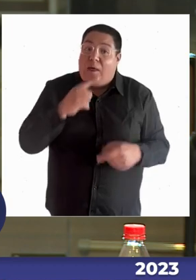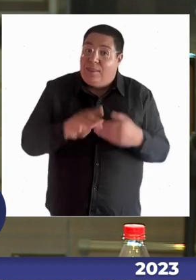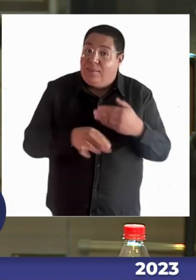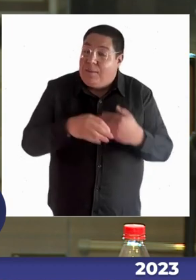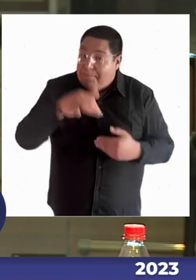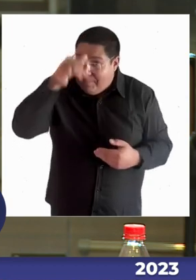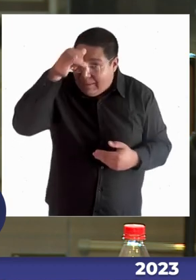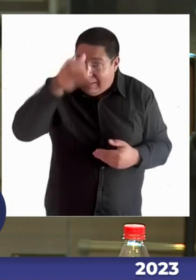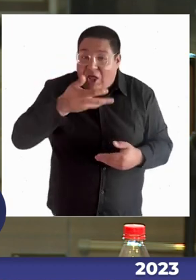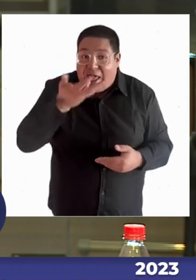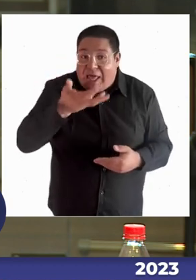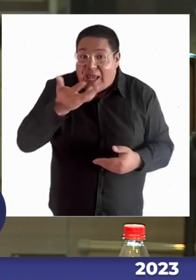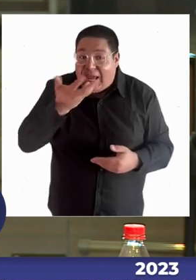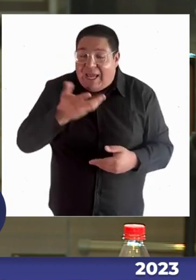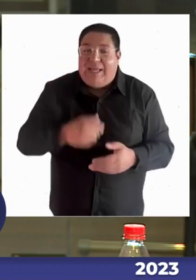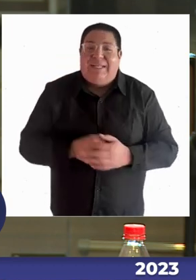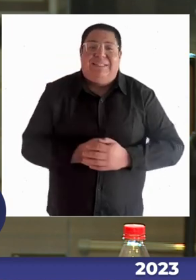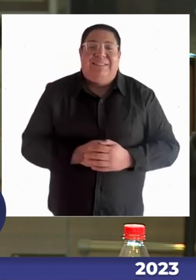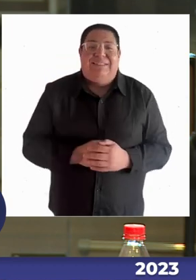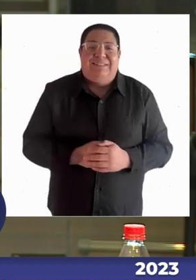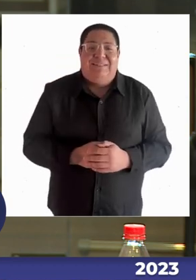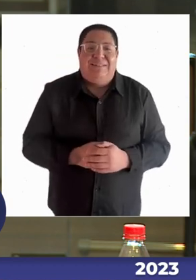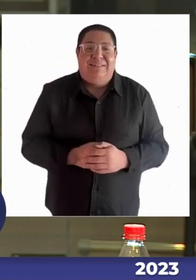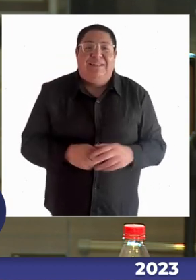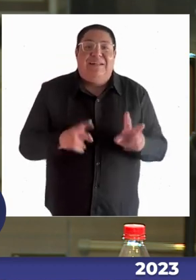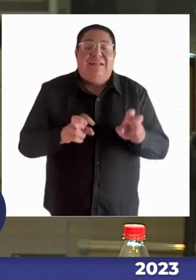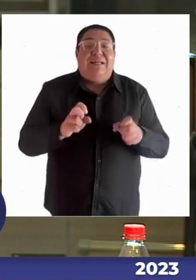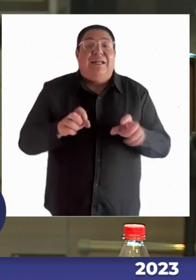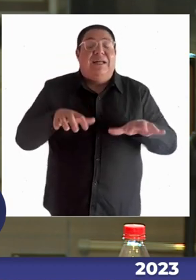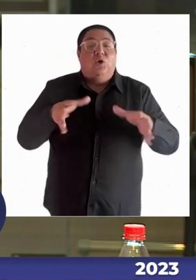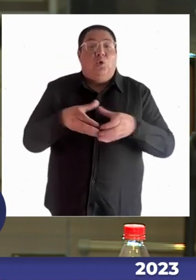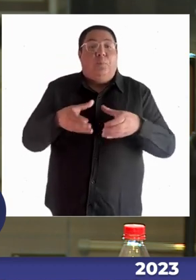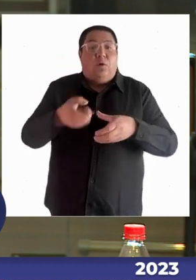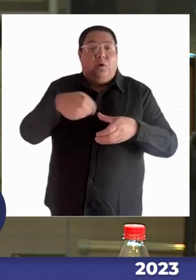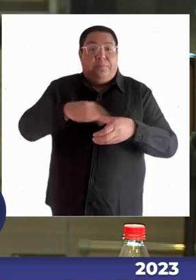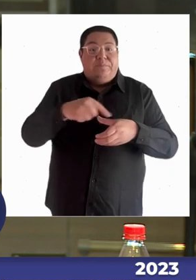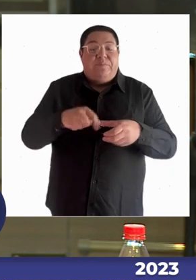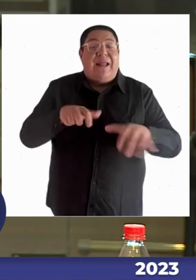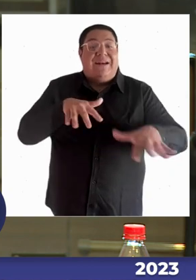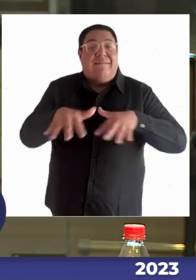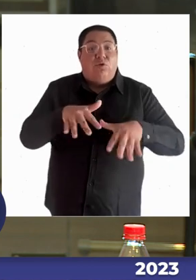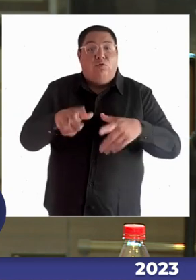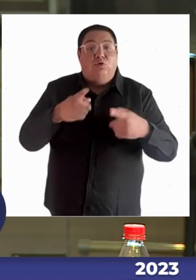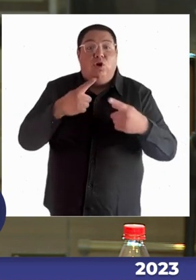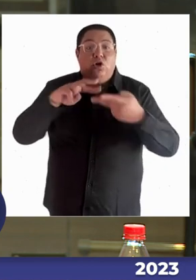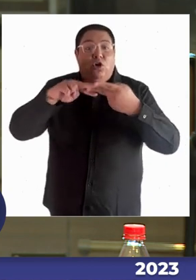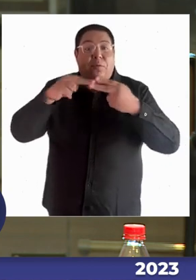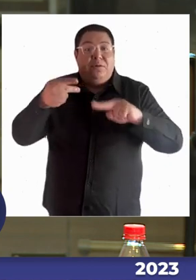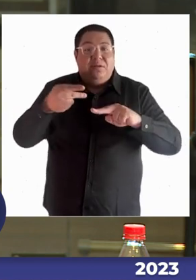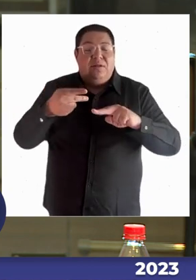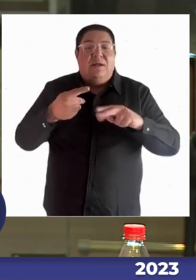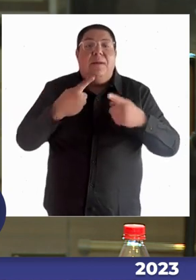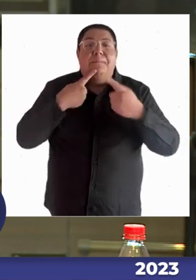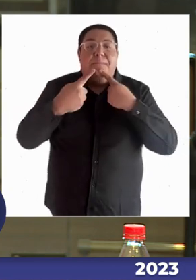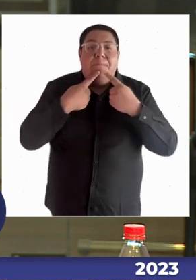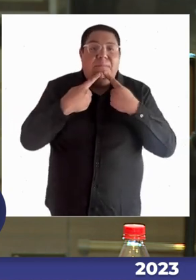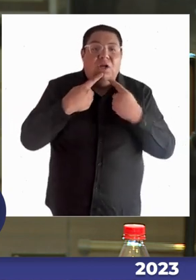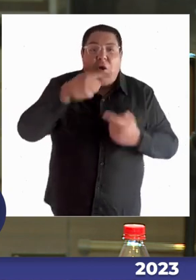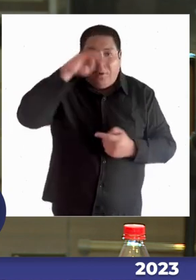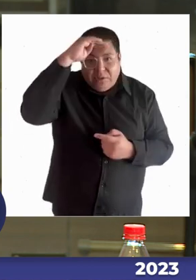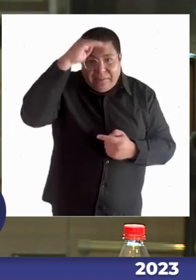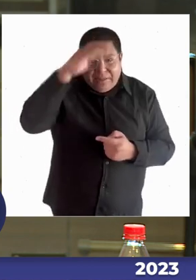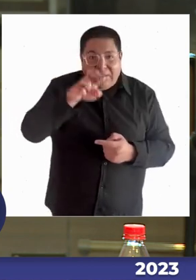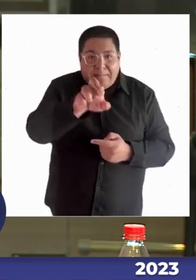datitos, Revolución Cromosómica está levantando una encuesta de la experiencia PIE. Así que se las voy a hacer llegar